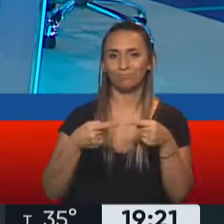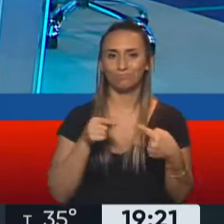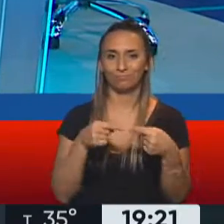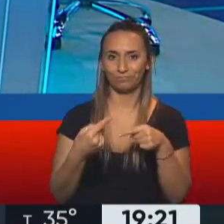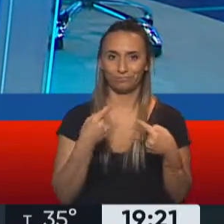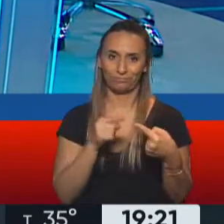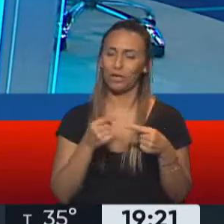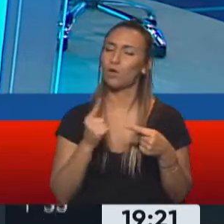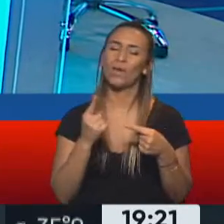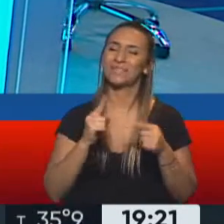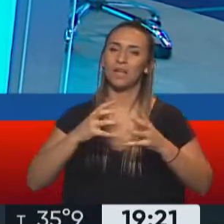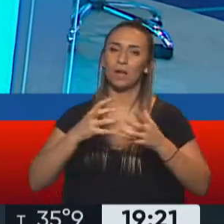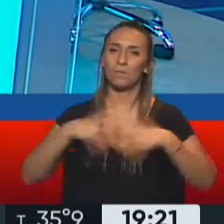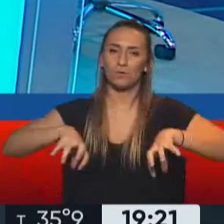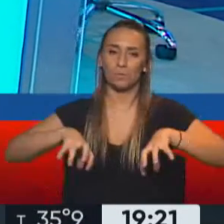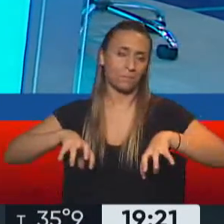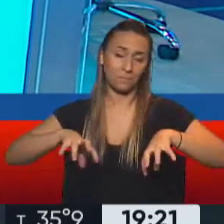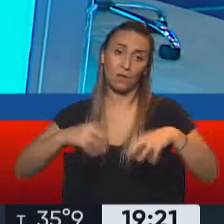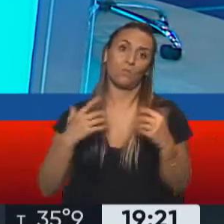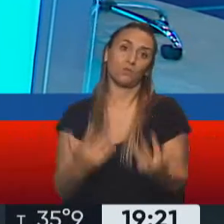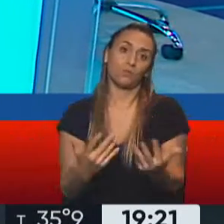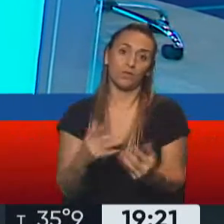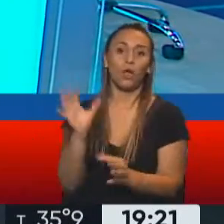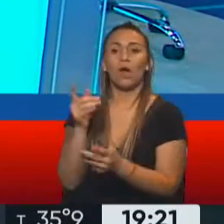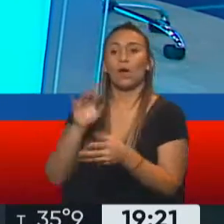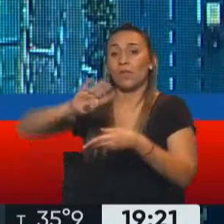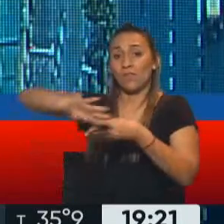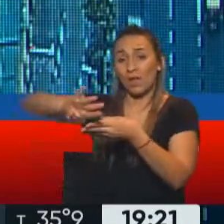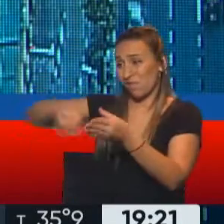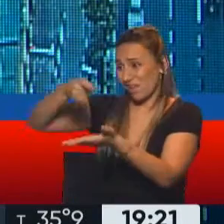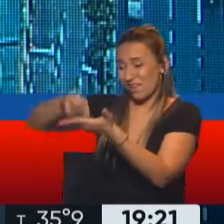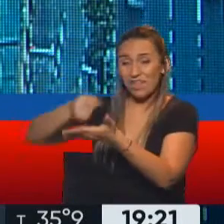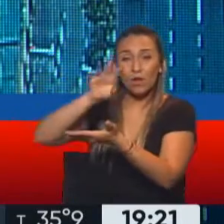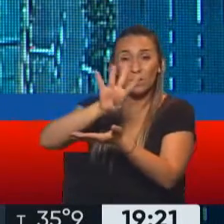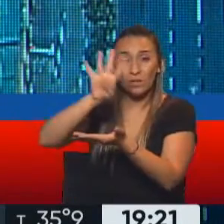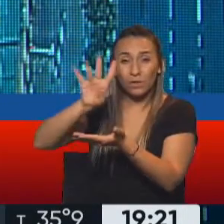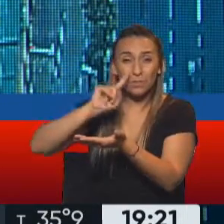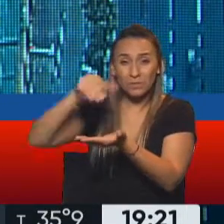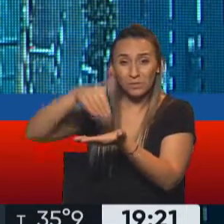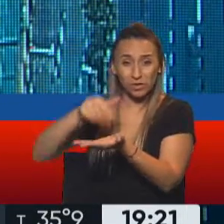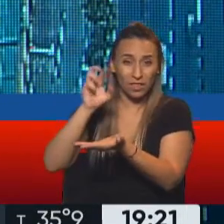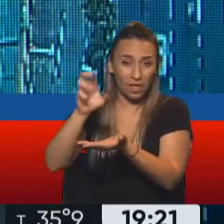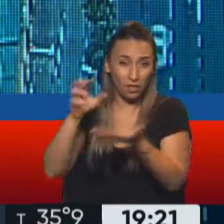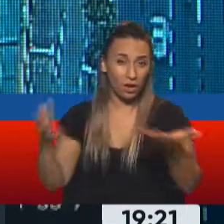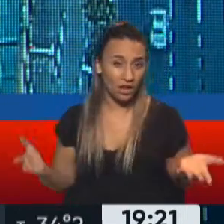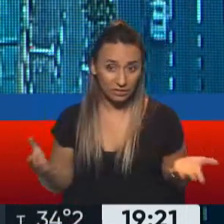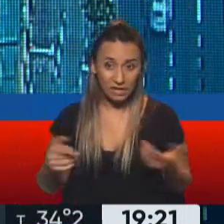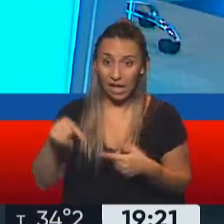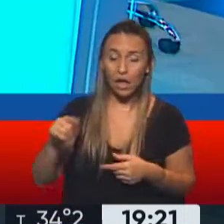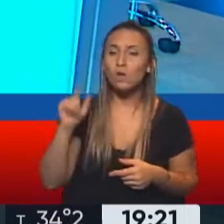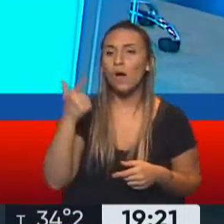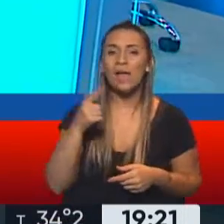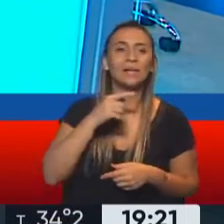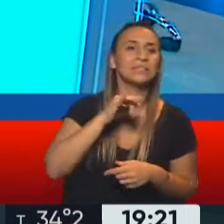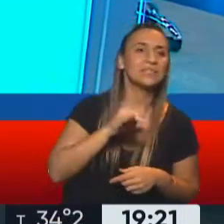la mano y votar una renuncia de una deuda por 44.500 millones de genera tensión. recordemos es por sí o por no, acá no se